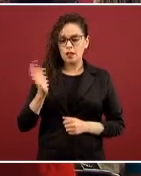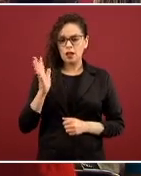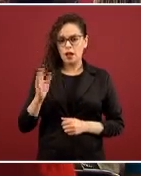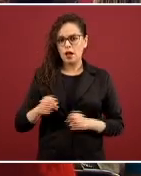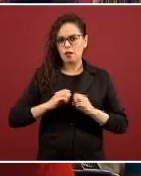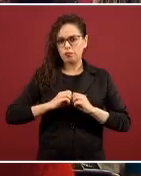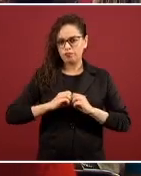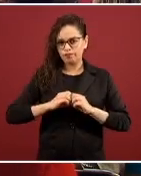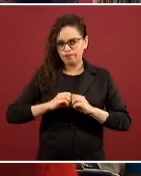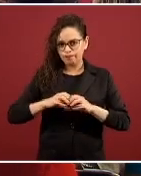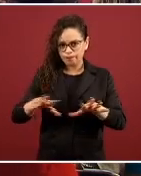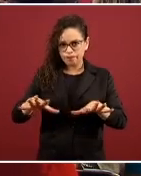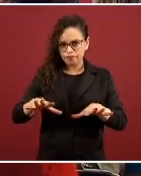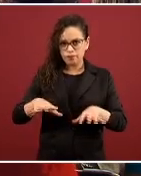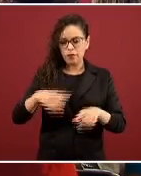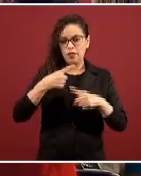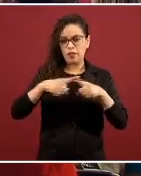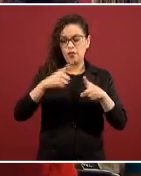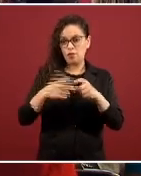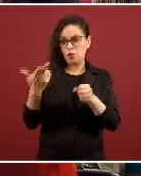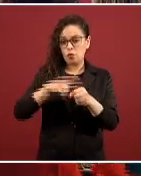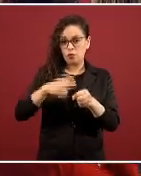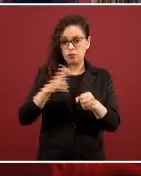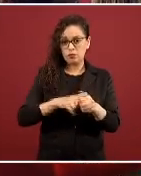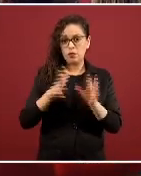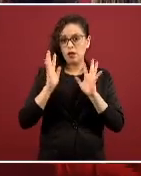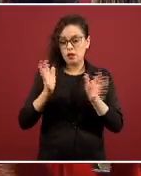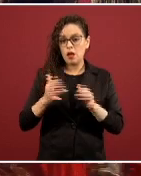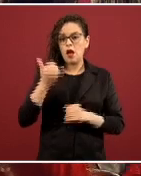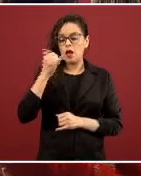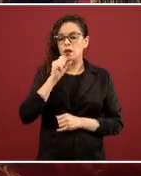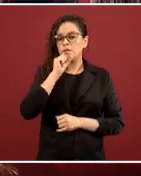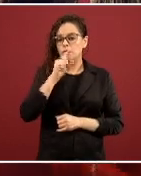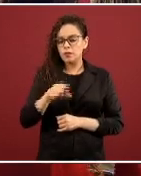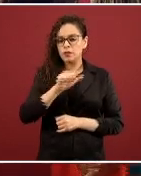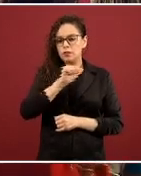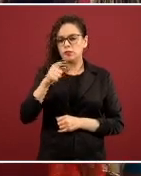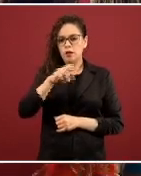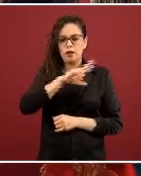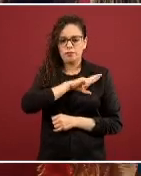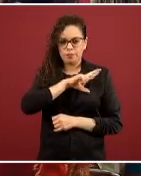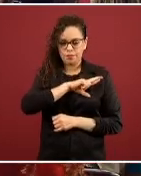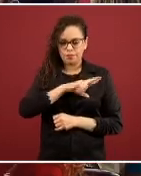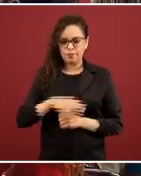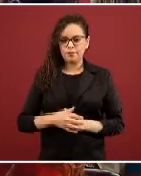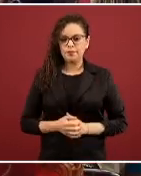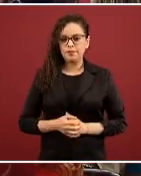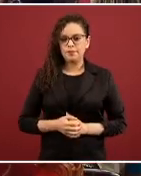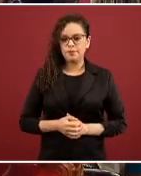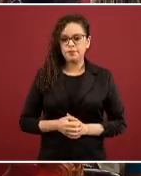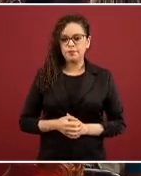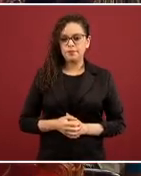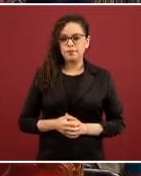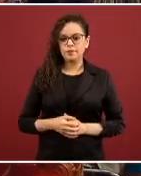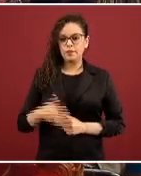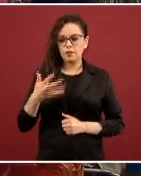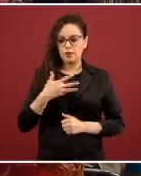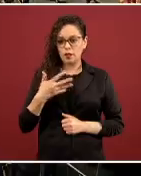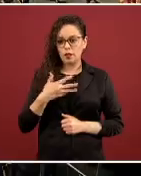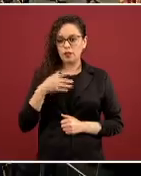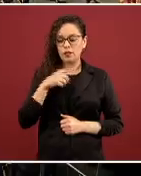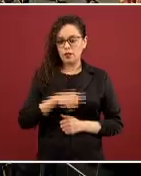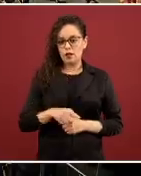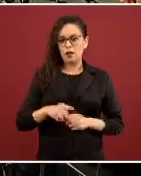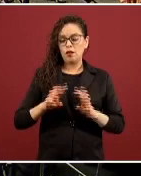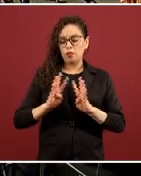expedita a los hospitales y a los consultorios privados. Se cuentan comités hospitales de seguridad y